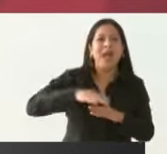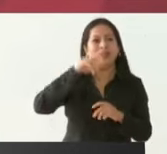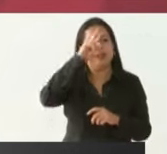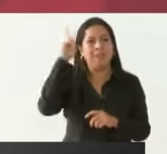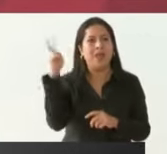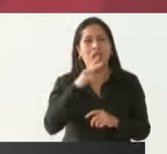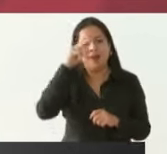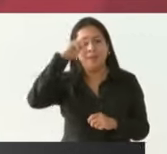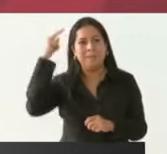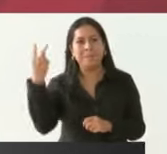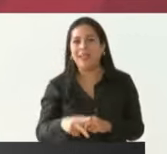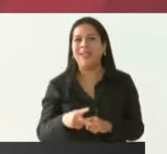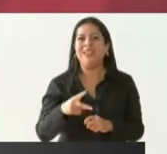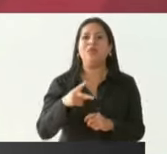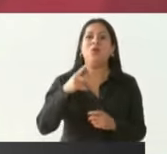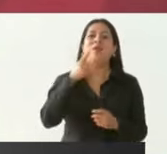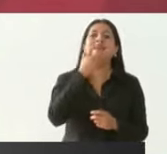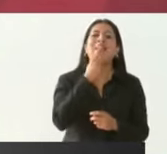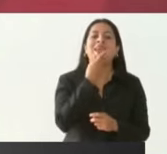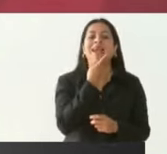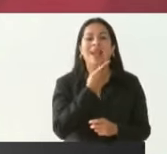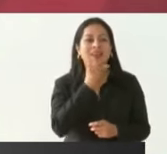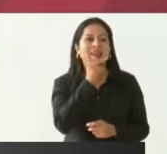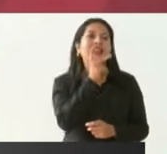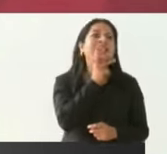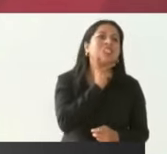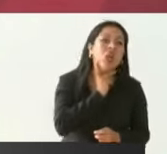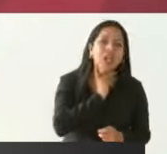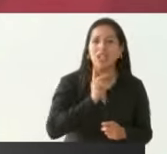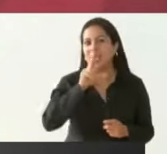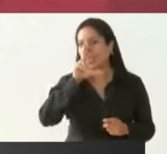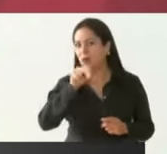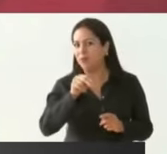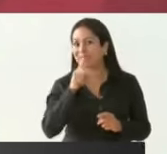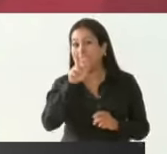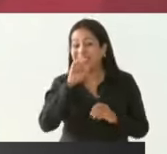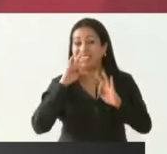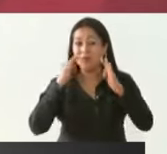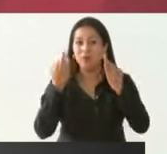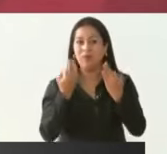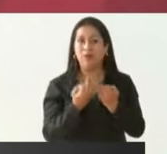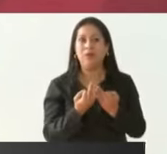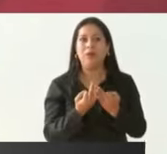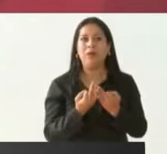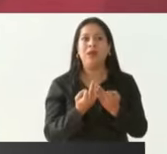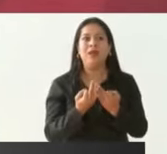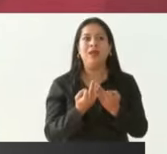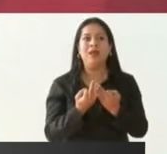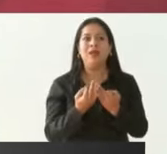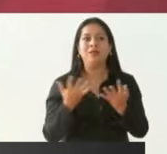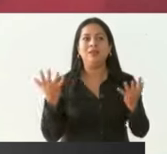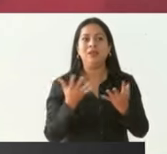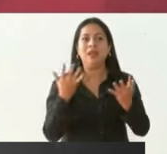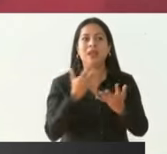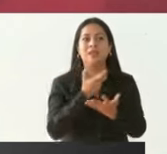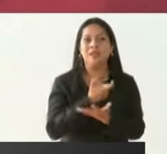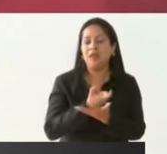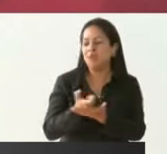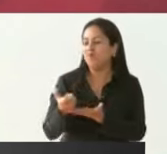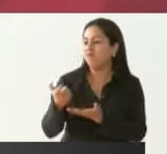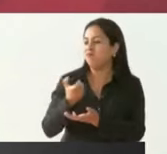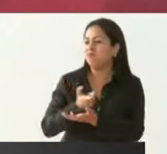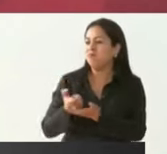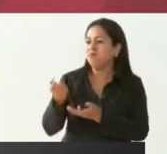sin gasolinazos. De esa manera se está reactivando la economía,